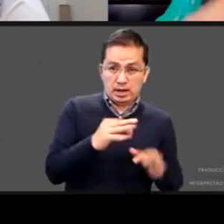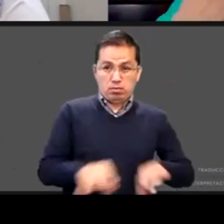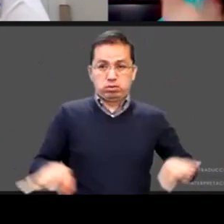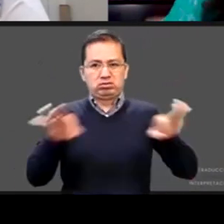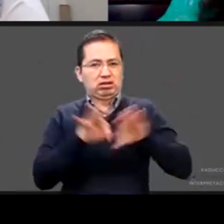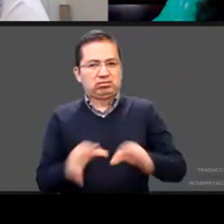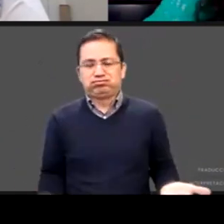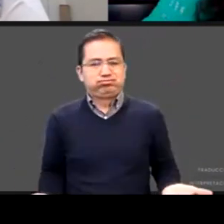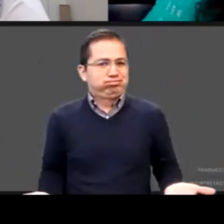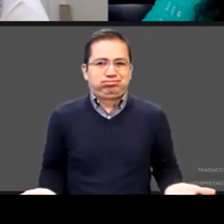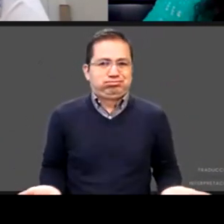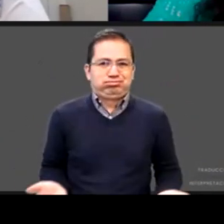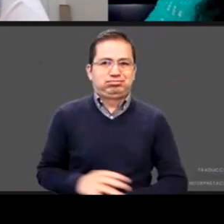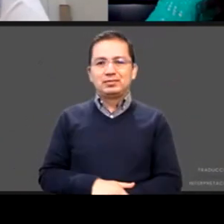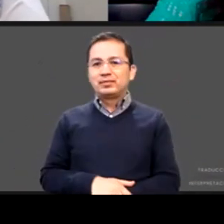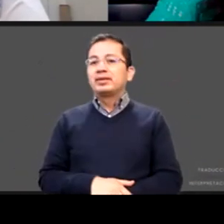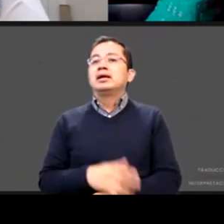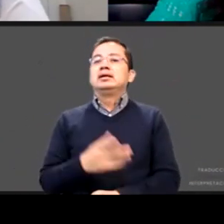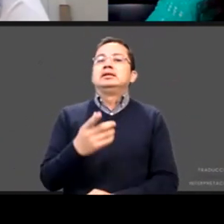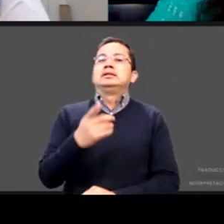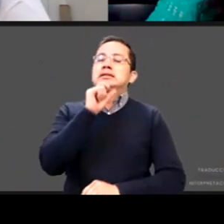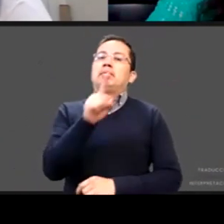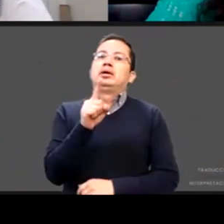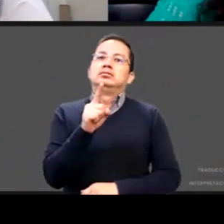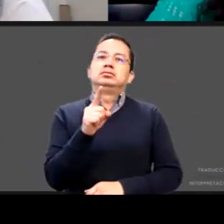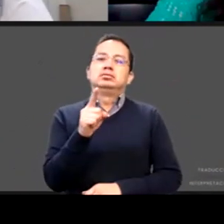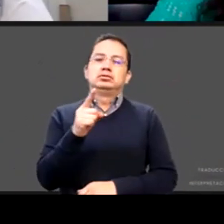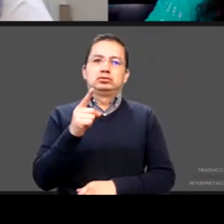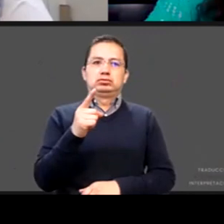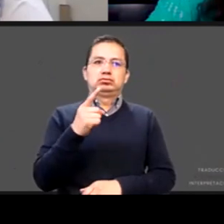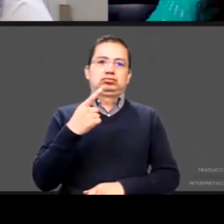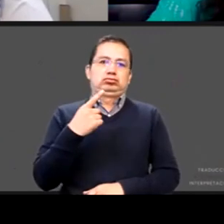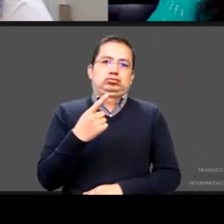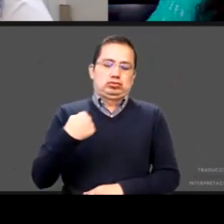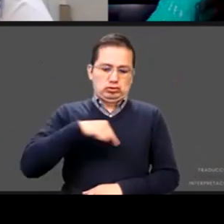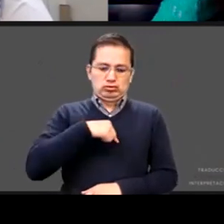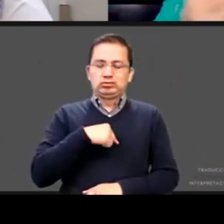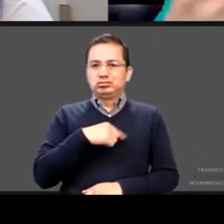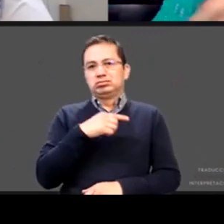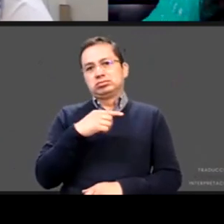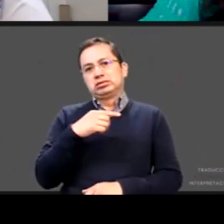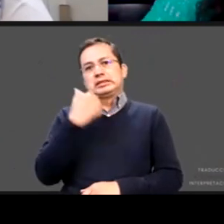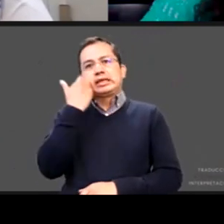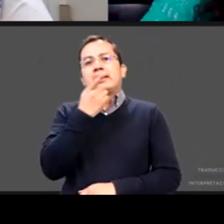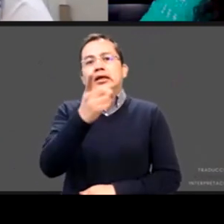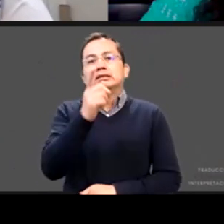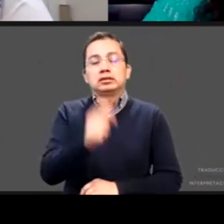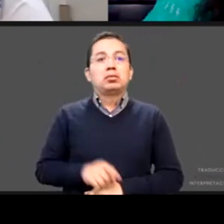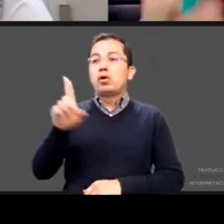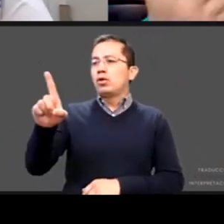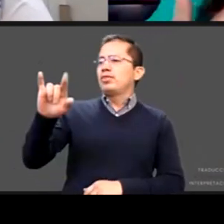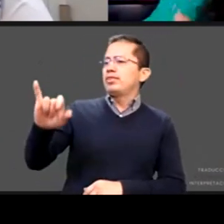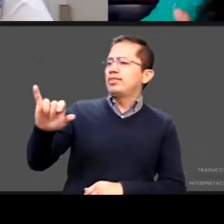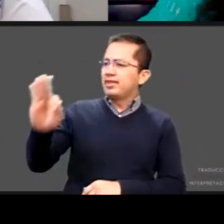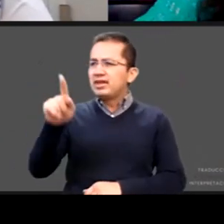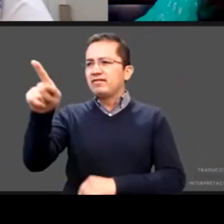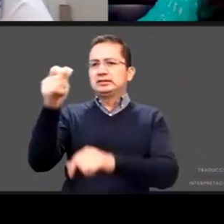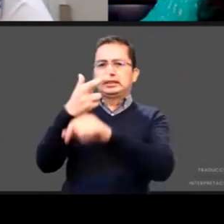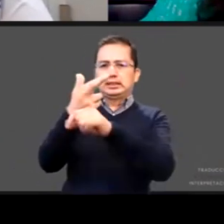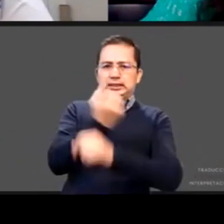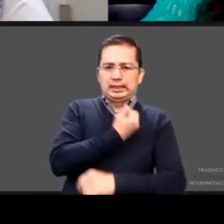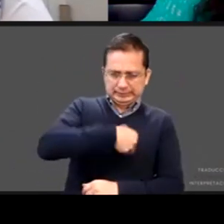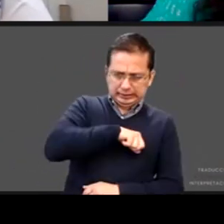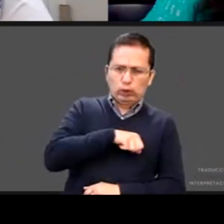también tenemos que decir que las entidades del sector salud el BID y la propia Secretaría de Salud ya nos dieron una